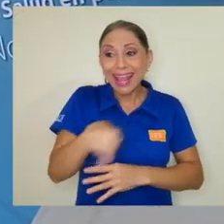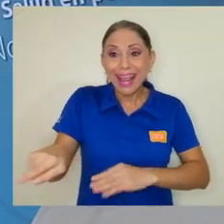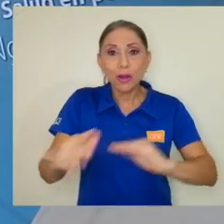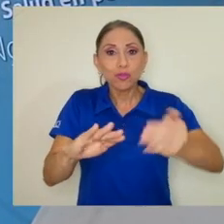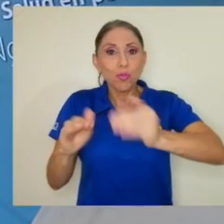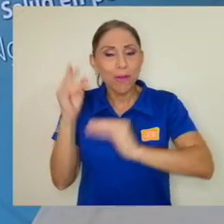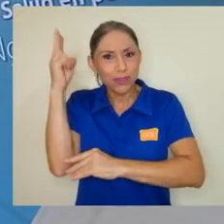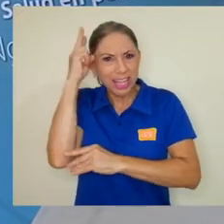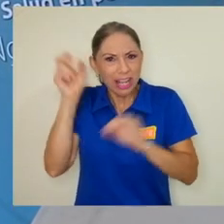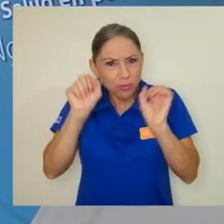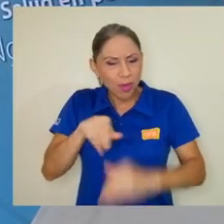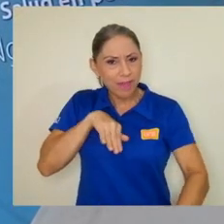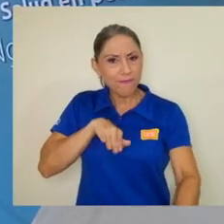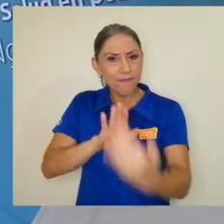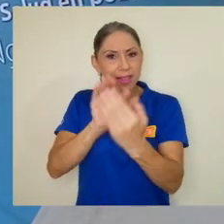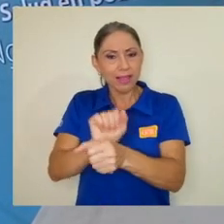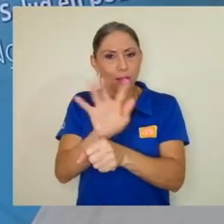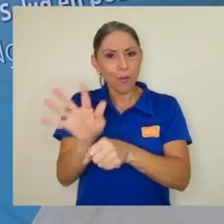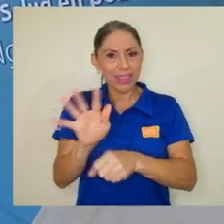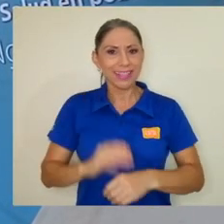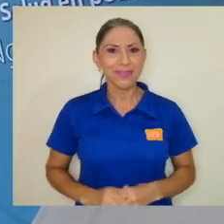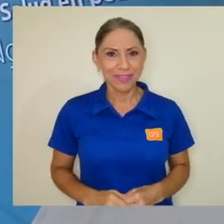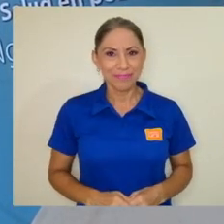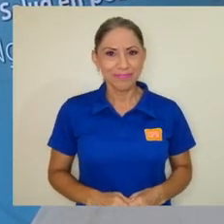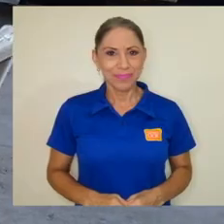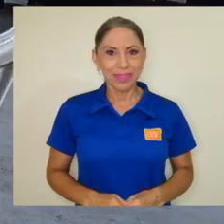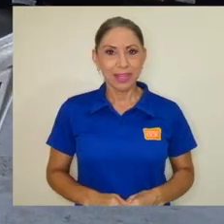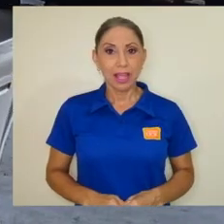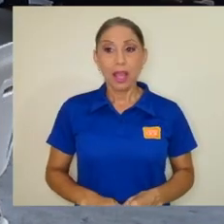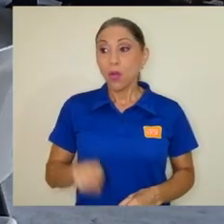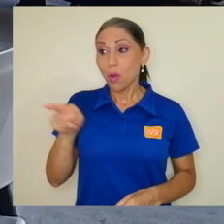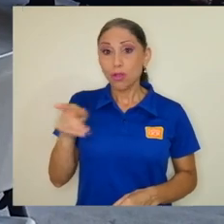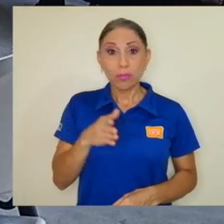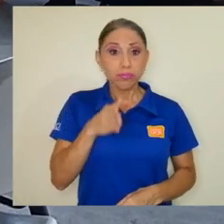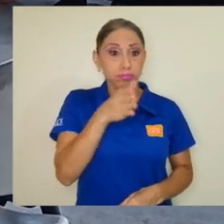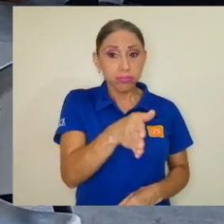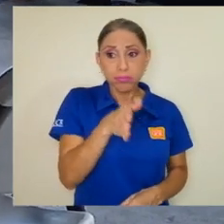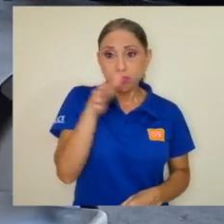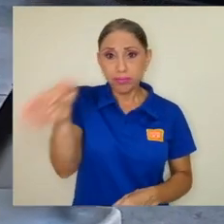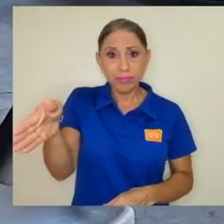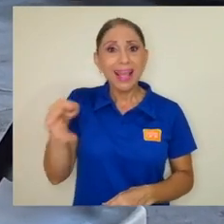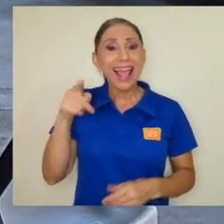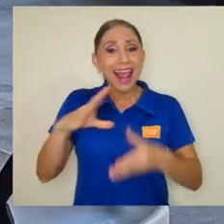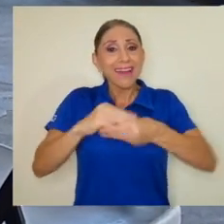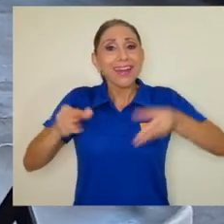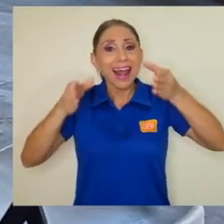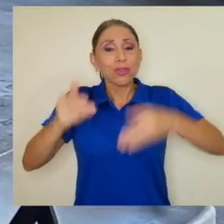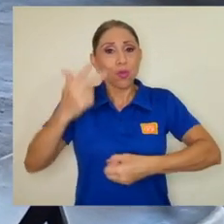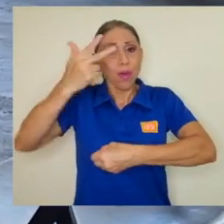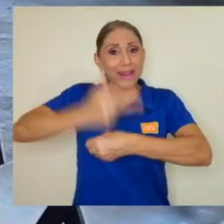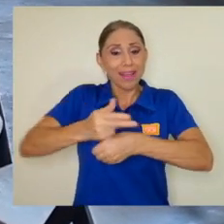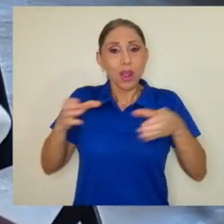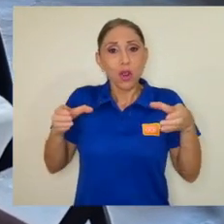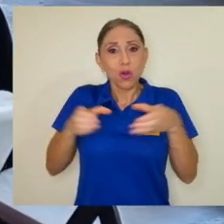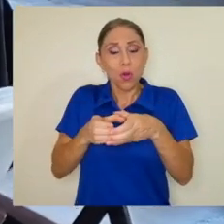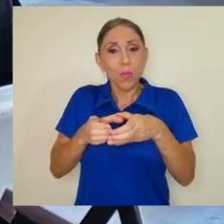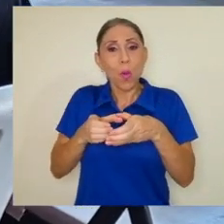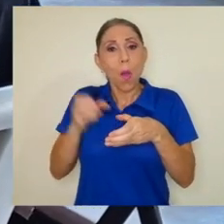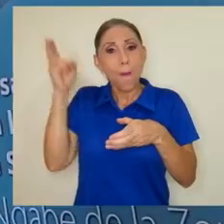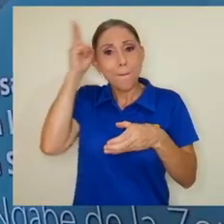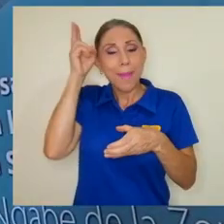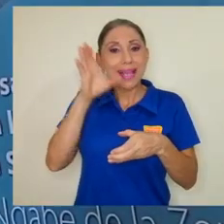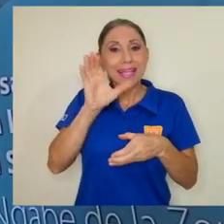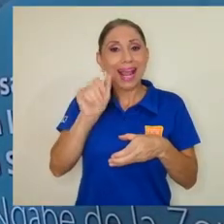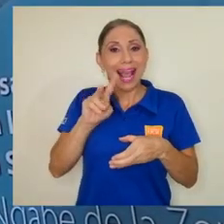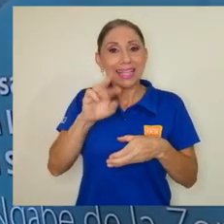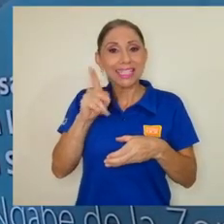los pueblos indígenas puedan hacerle frente al COVID-19. Durante su recorrido, el relator guatemalteco y de etnia maya, Cac Chiquel,